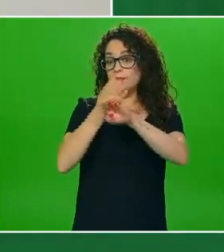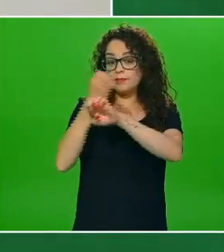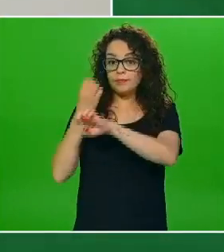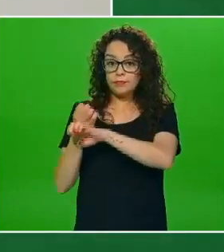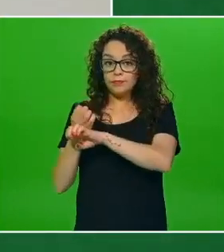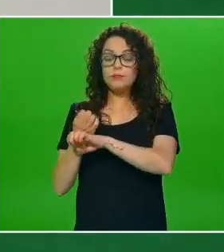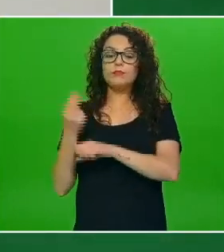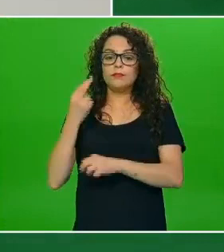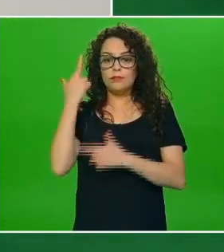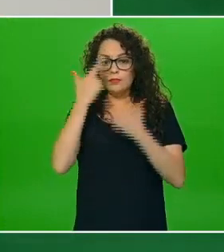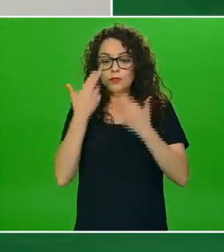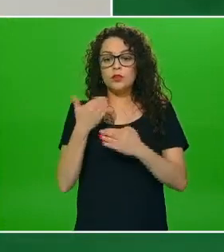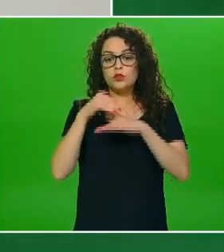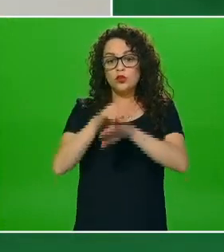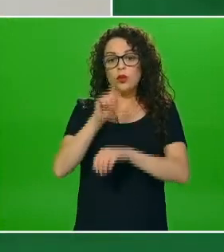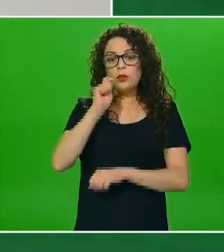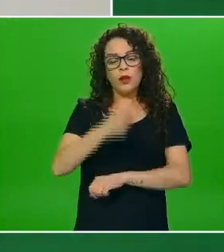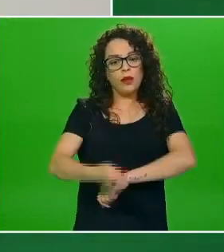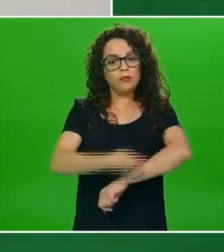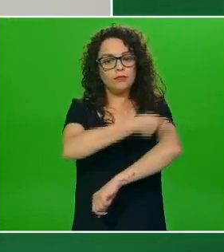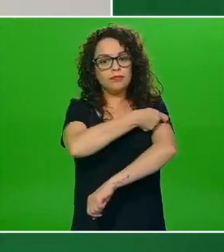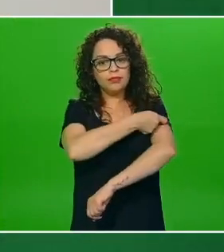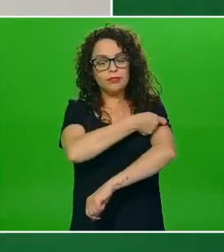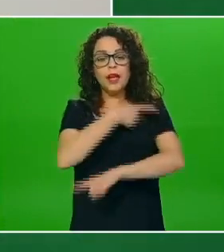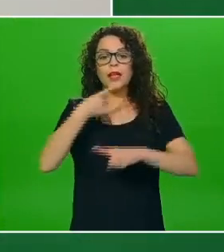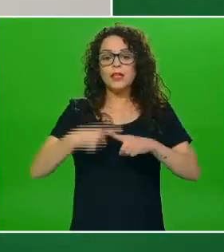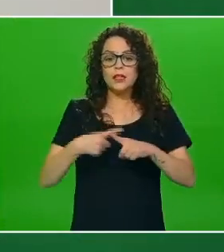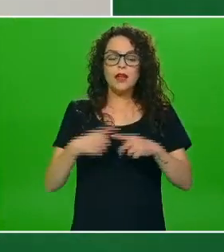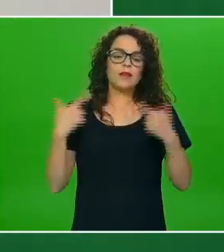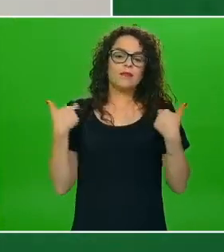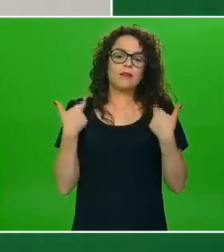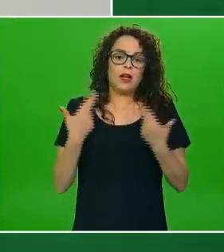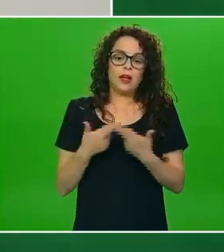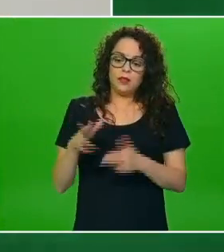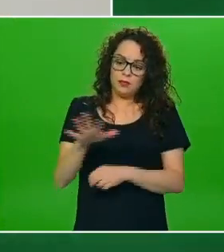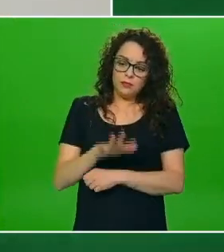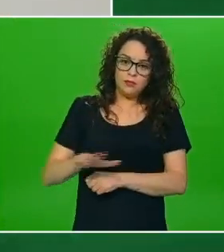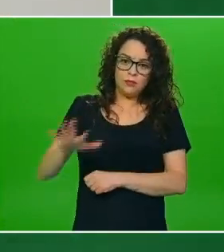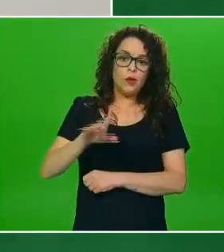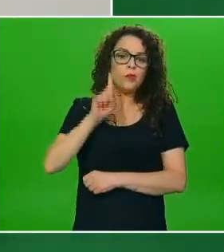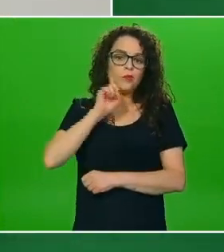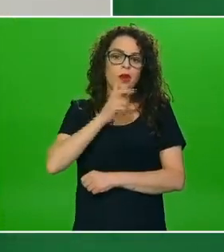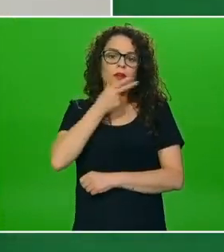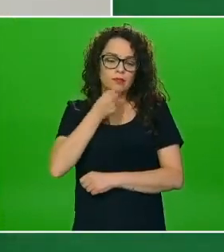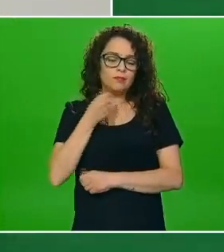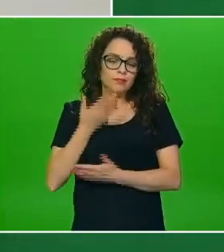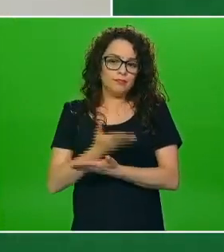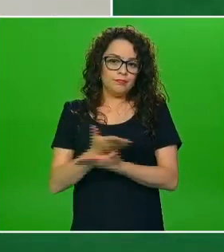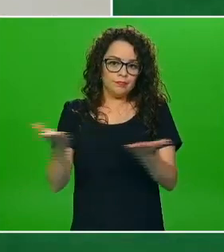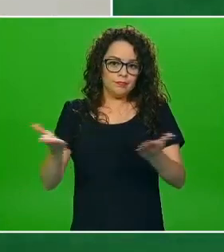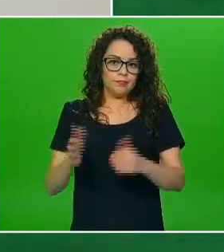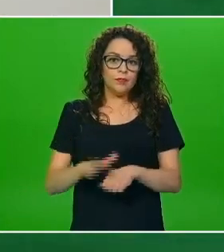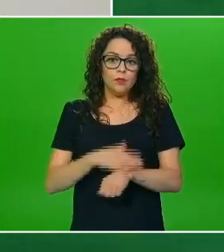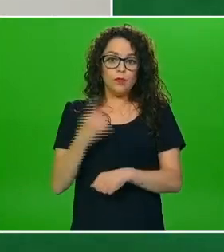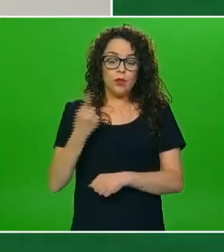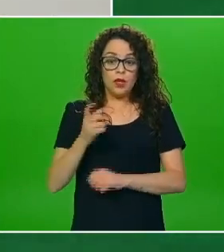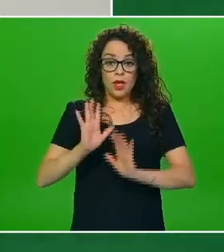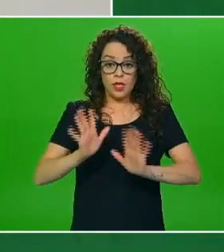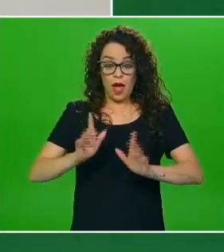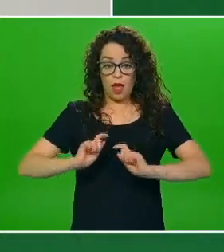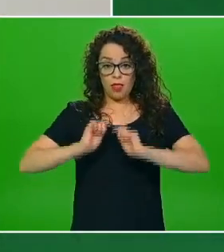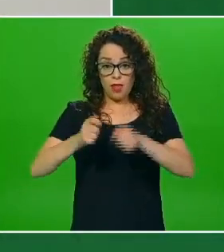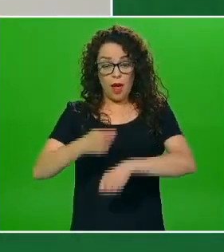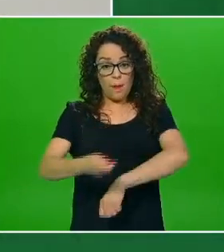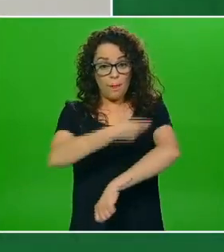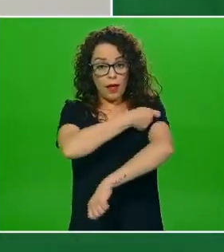vacunación al grupo de maestras y de maestros en el enfoque de que al vacunarlos ellos